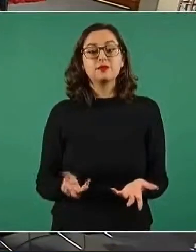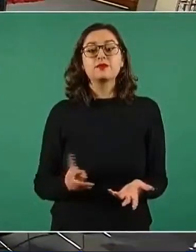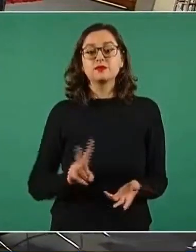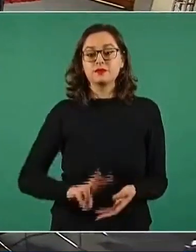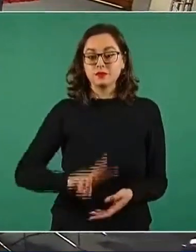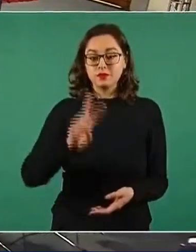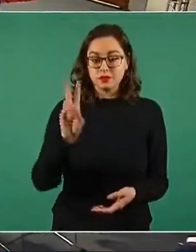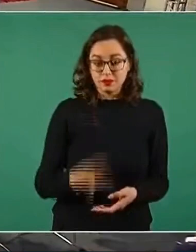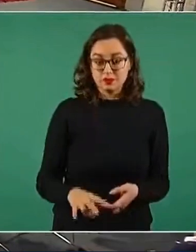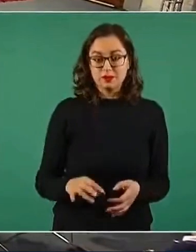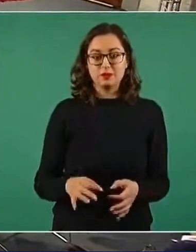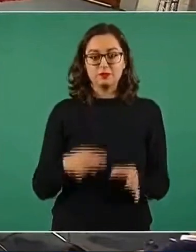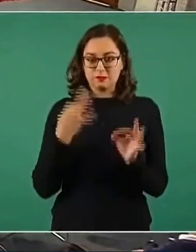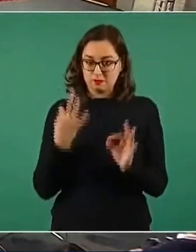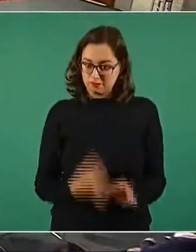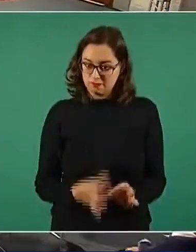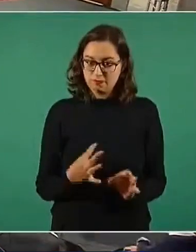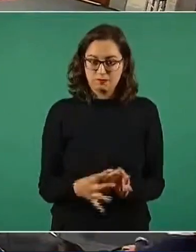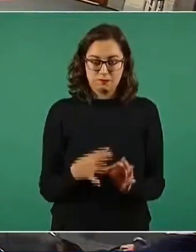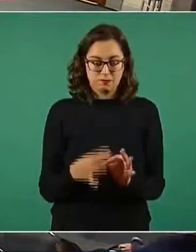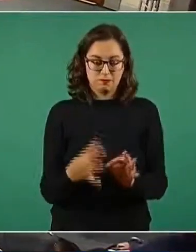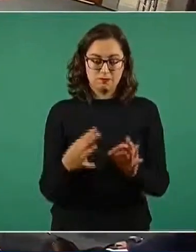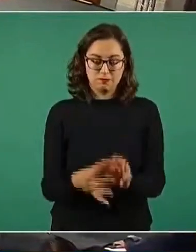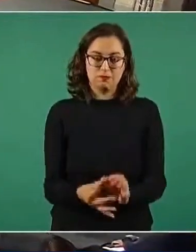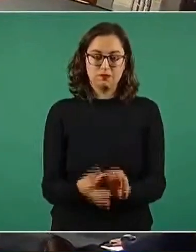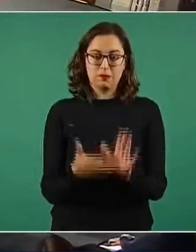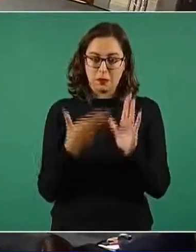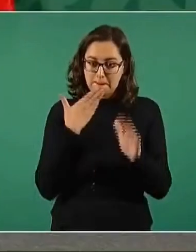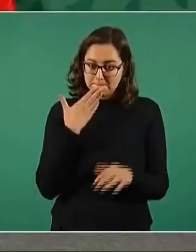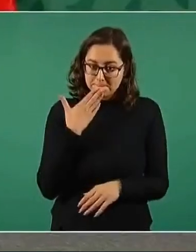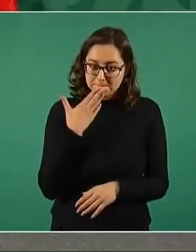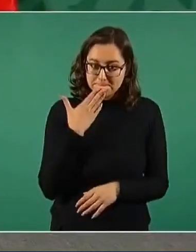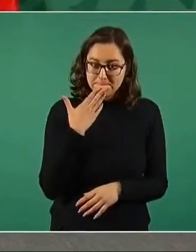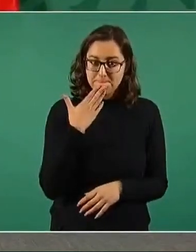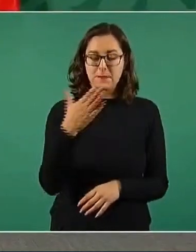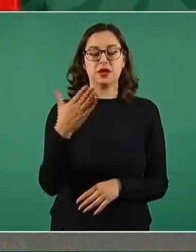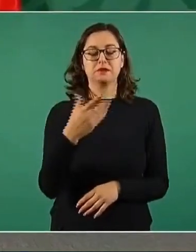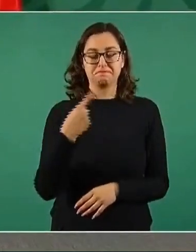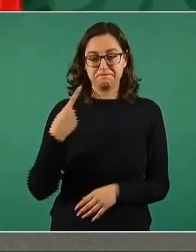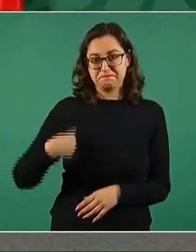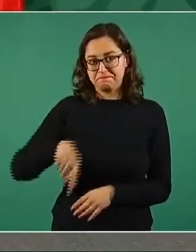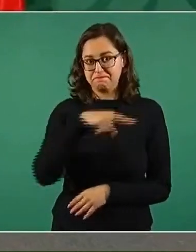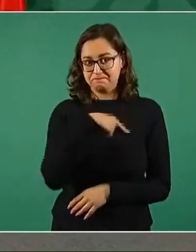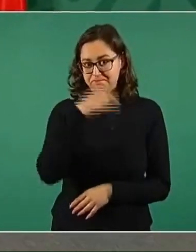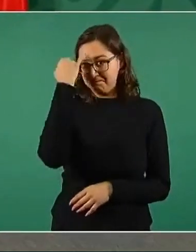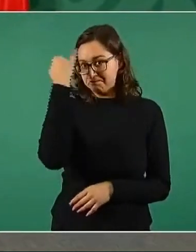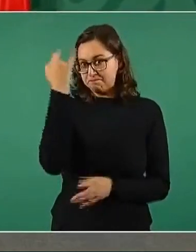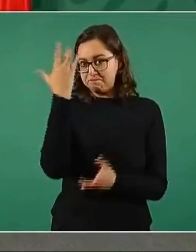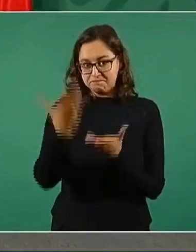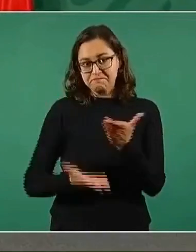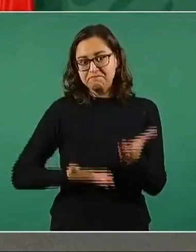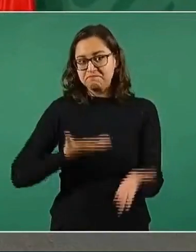nuestro modelo